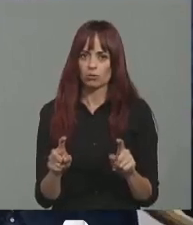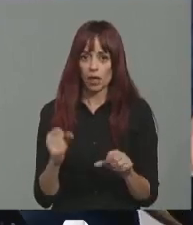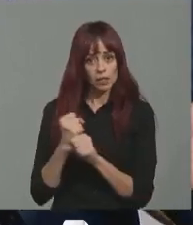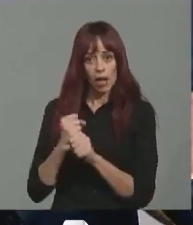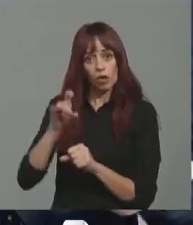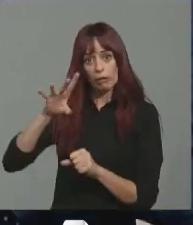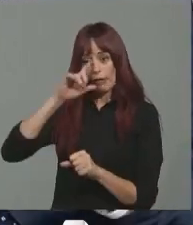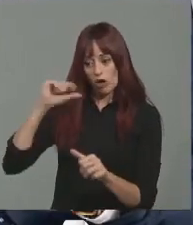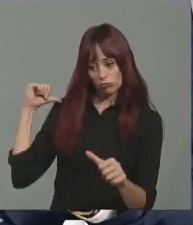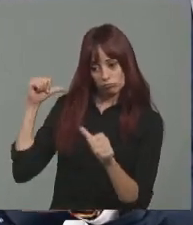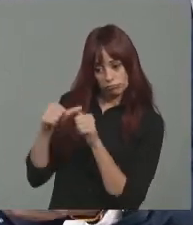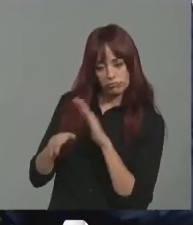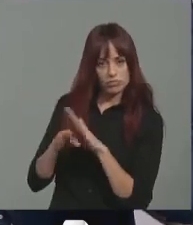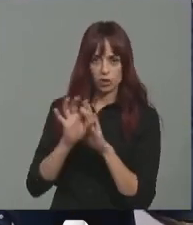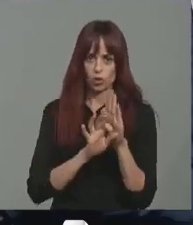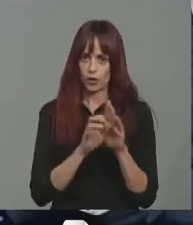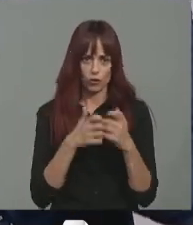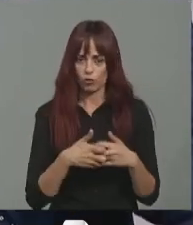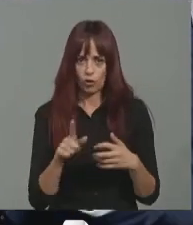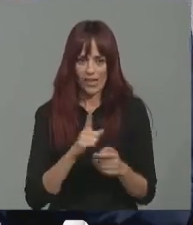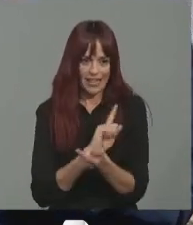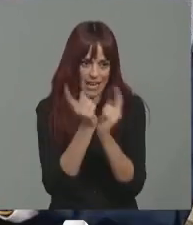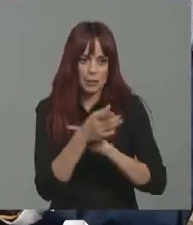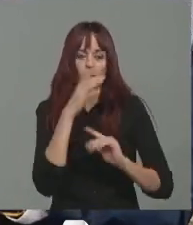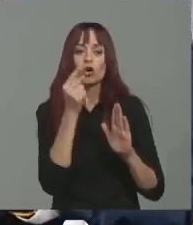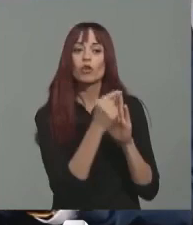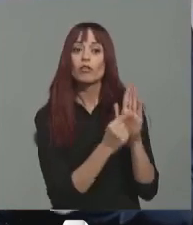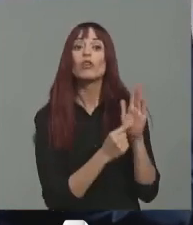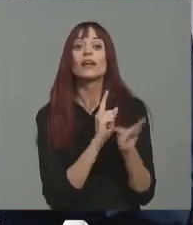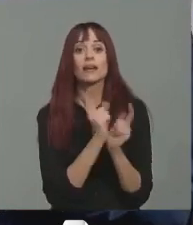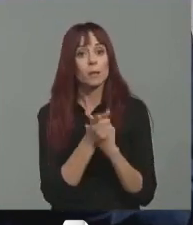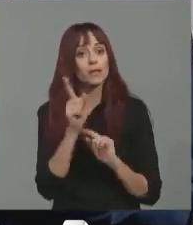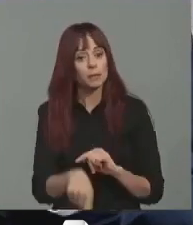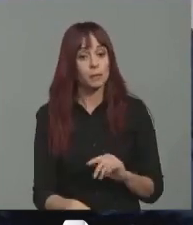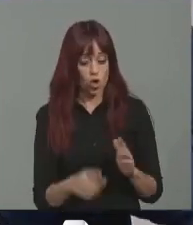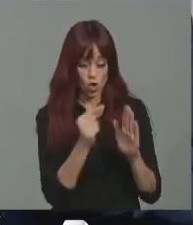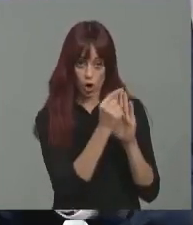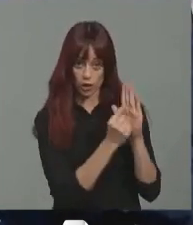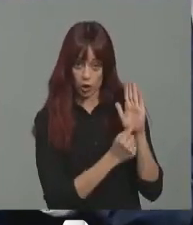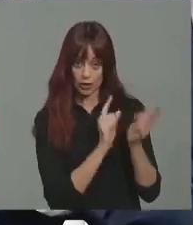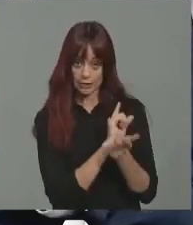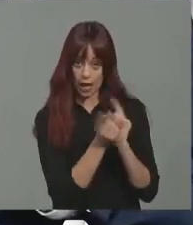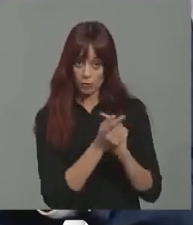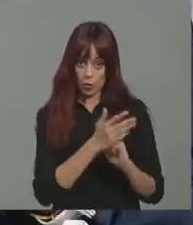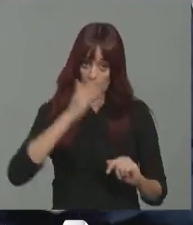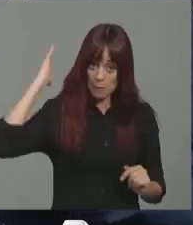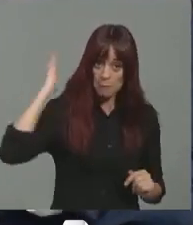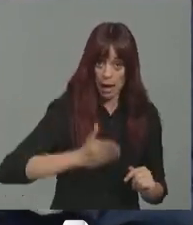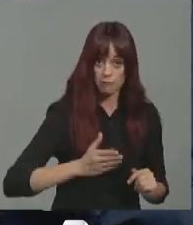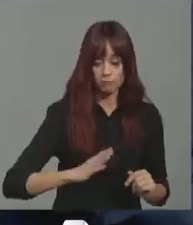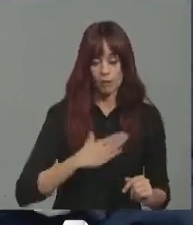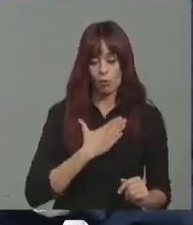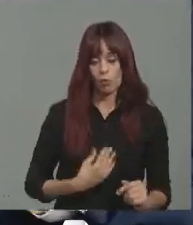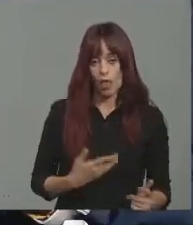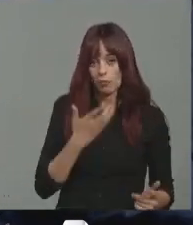15 años. Vamos a cambiarlo porque las condiciones ya no son las mismas. Pero ese cambio de condiciones es que perjudica especialmente a algunas comunidades como la comunidad